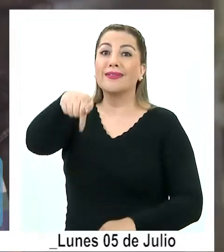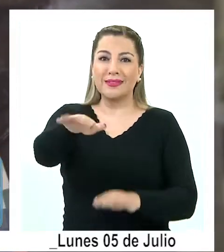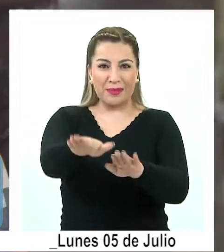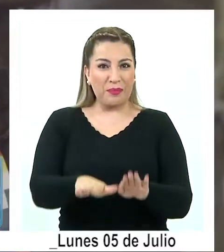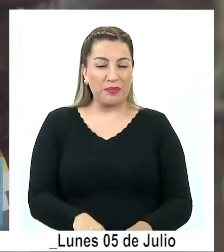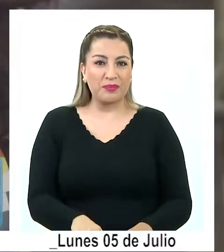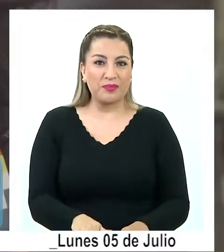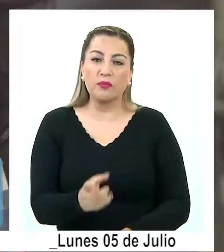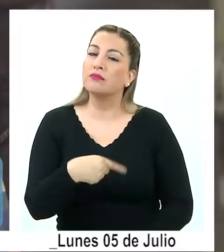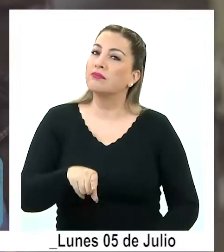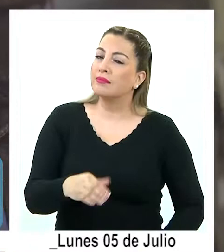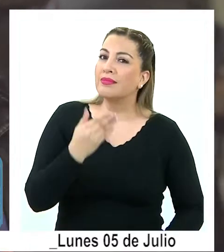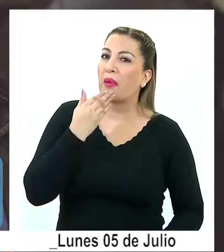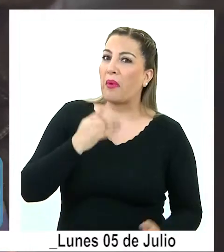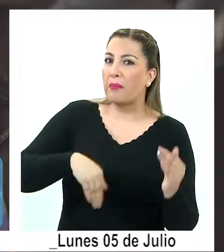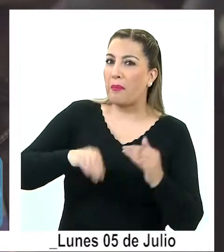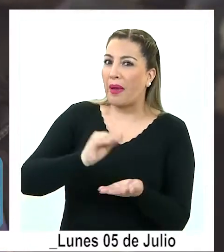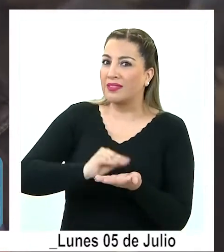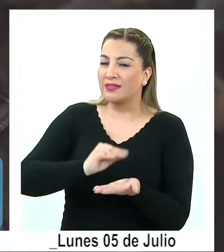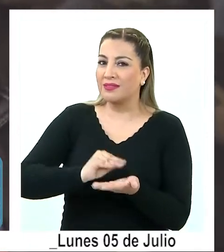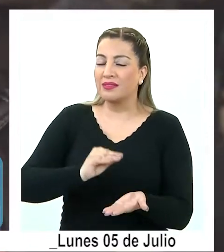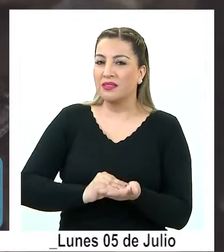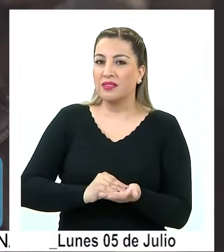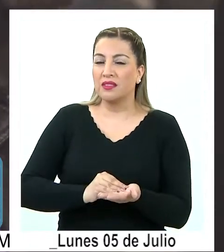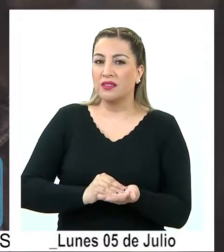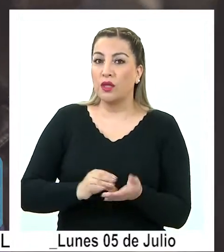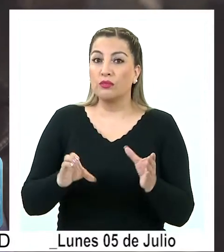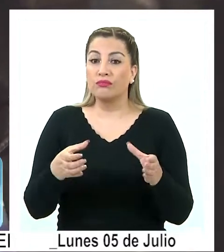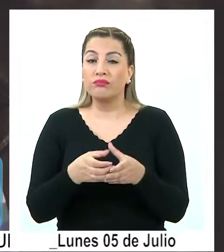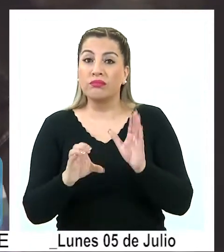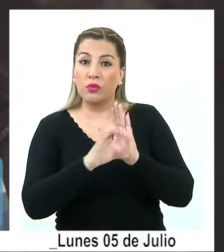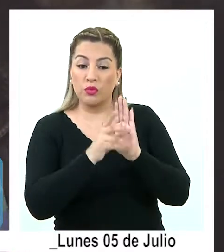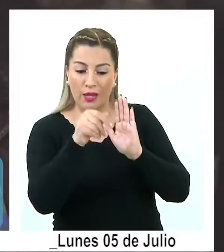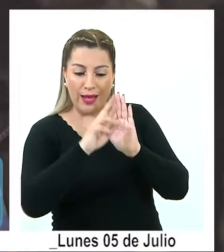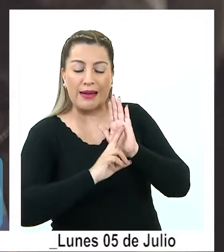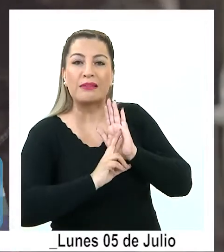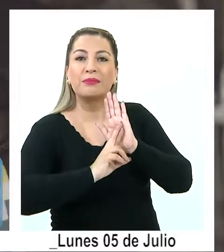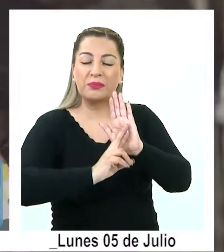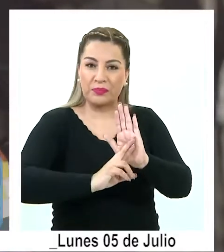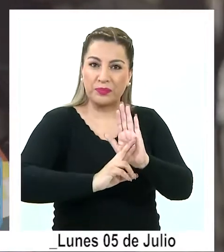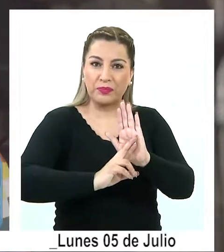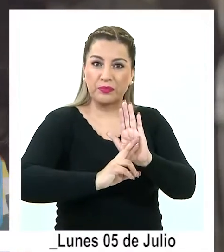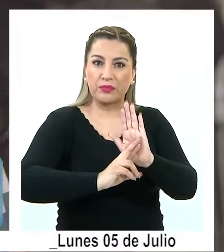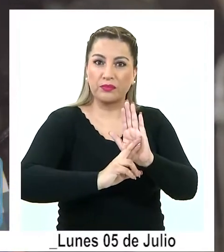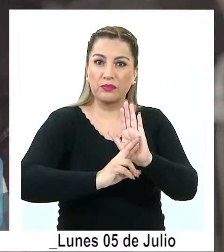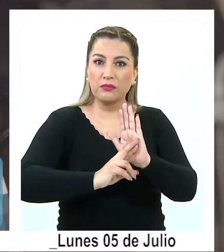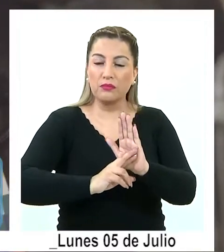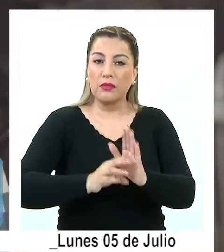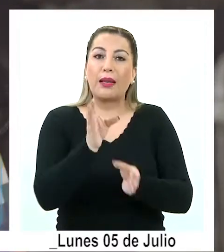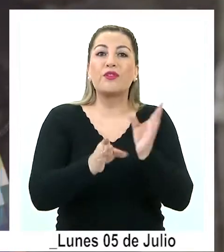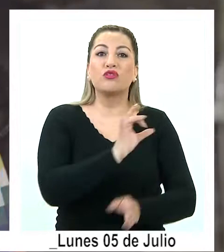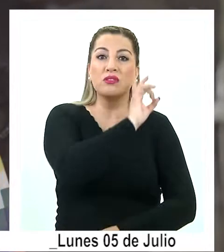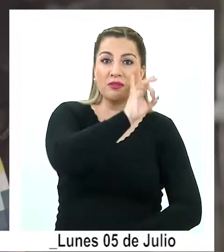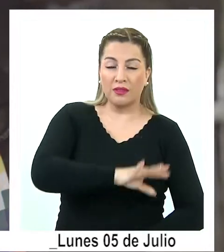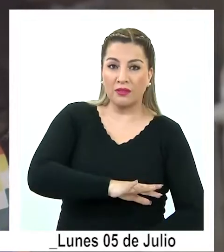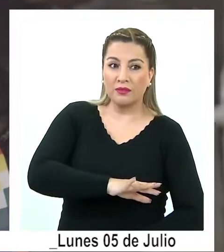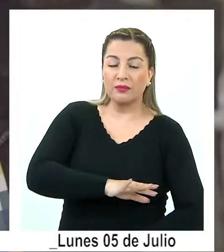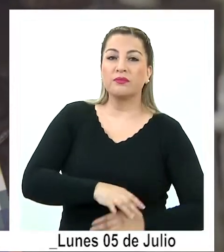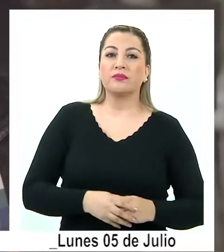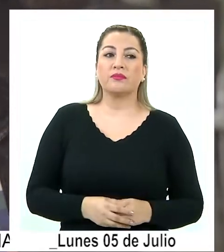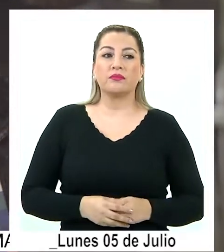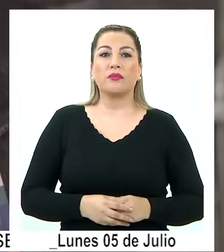De esta manera vemos también que la mayoría de los convencionales representantes del pueblo chileno